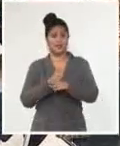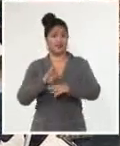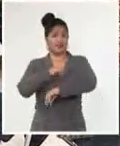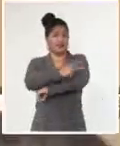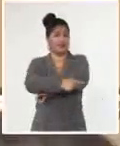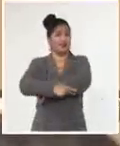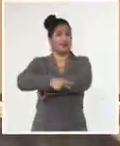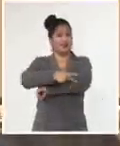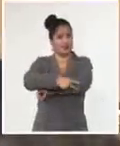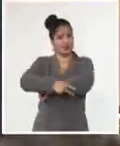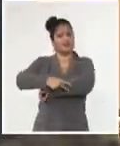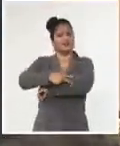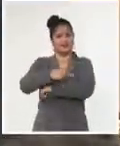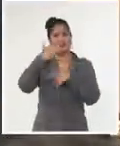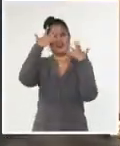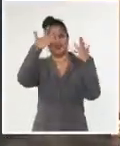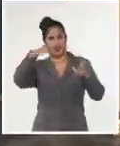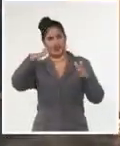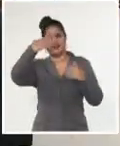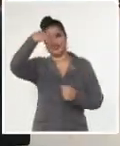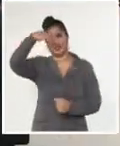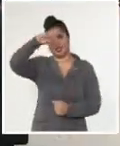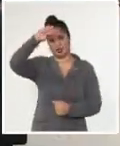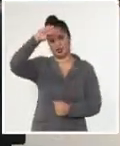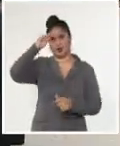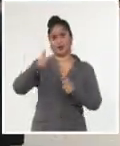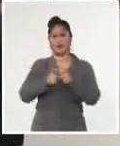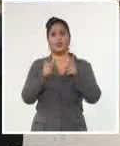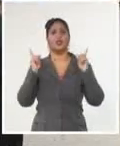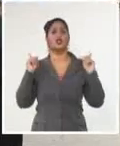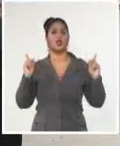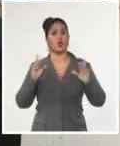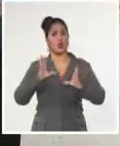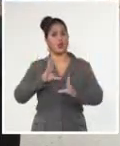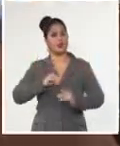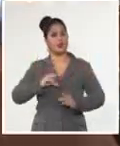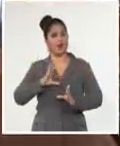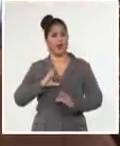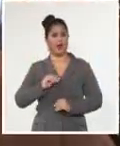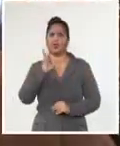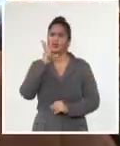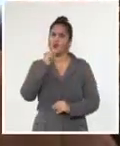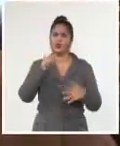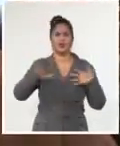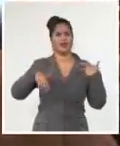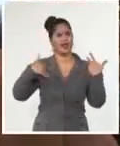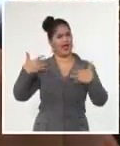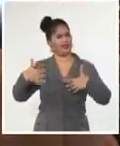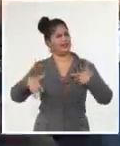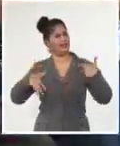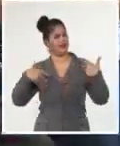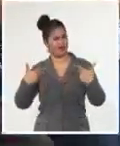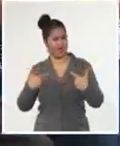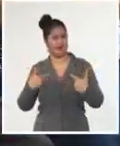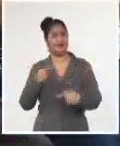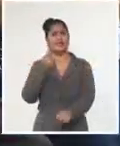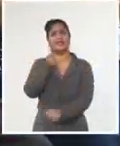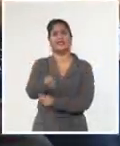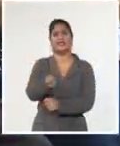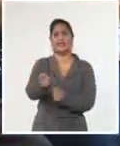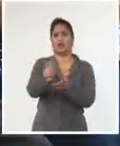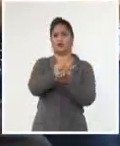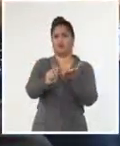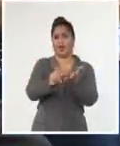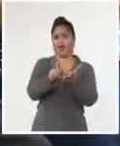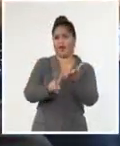Recordar en esta reunión de pedagogos fue en verdad una suerte de paseo por la historia, una de las más hermosas que se cuenta en Cuba después